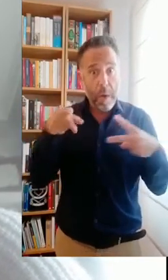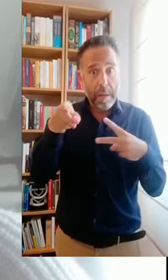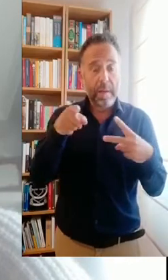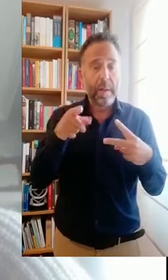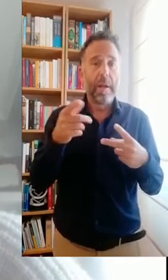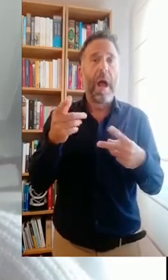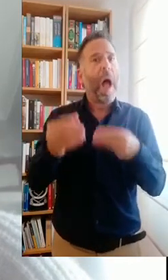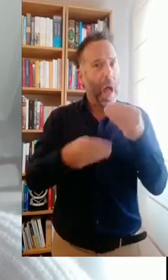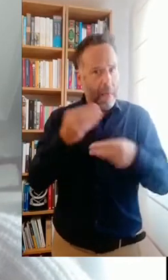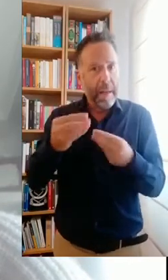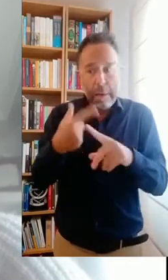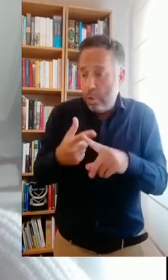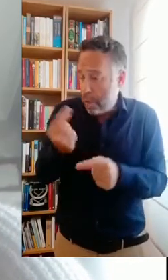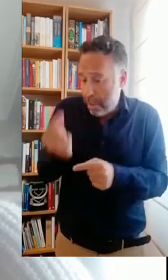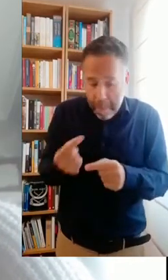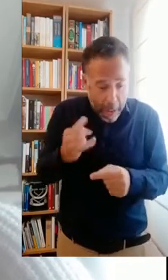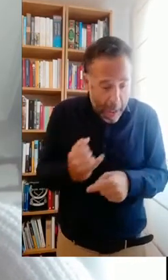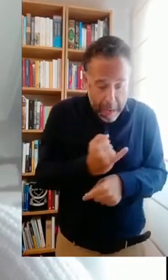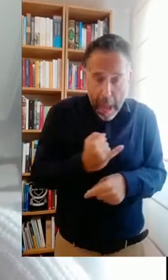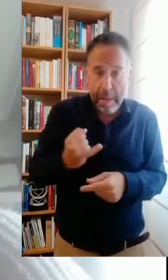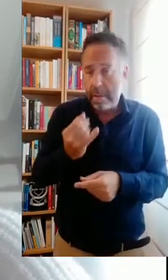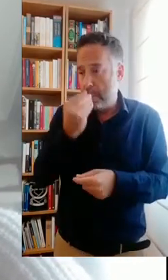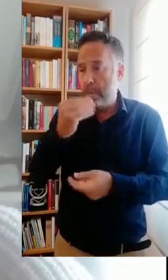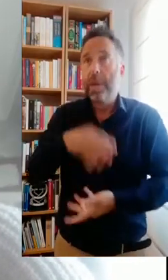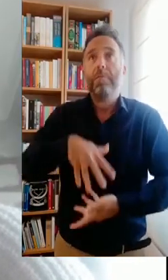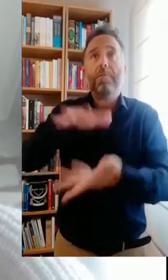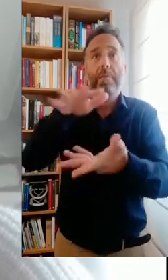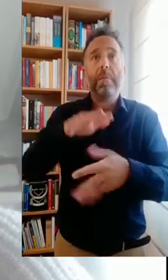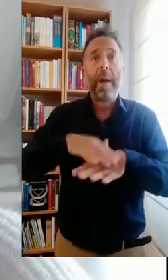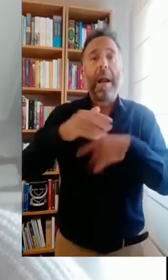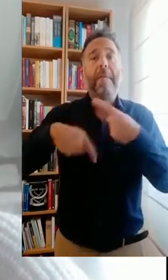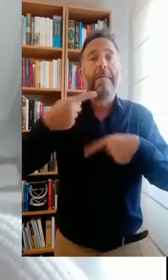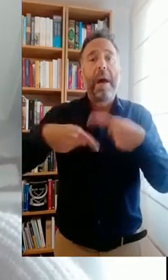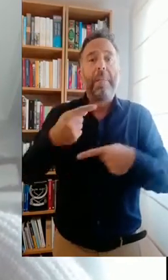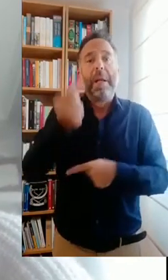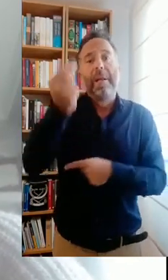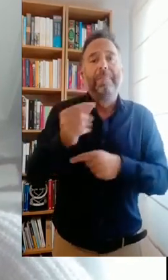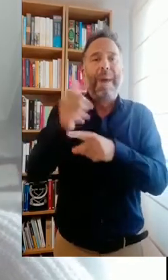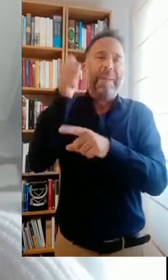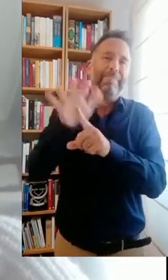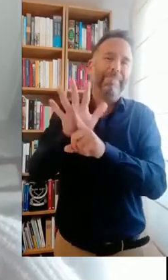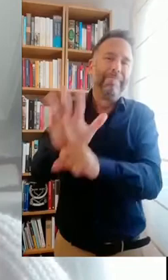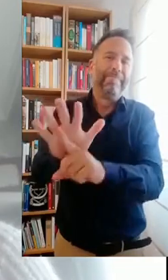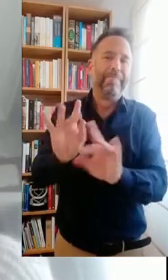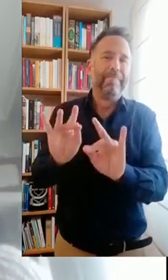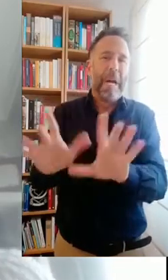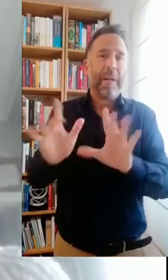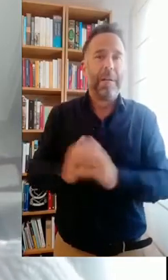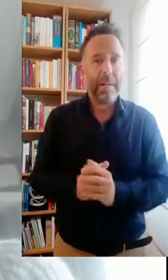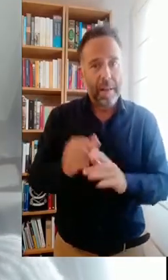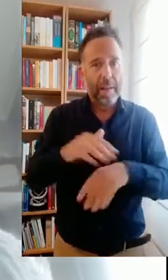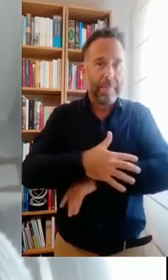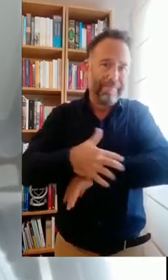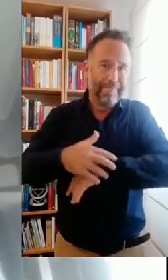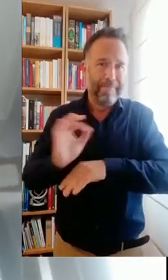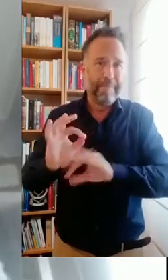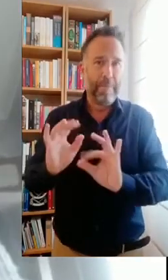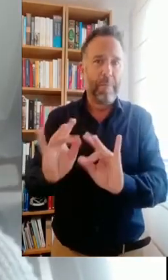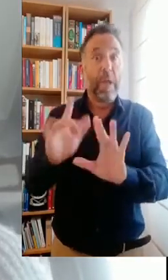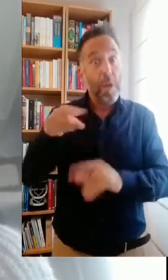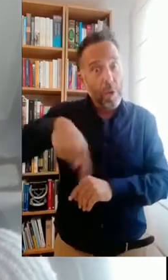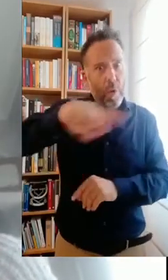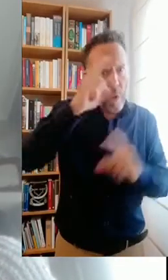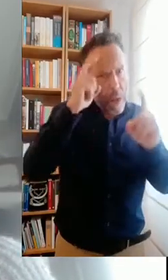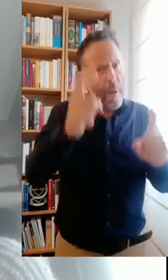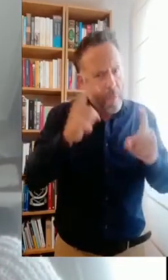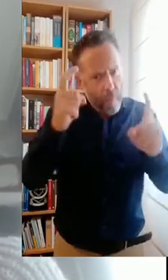aportando lo que tienen para ayudar a esas familias también más vulnerables. O como colectivos que se han sumado al esfuerzo del